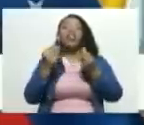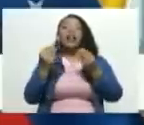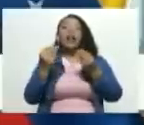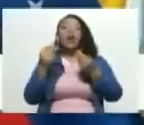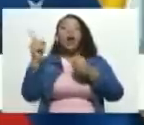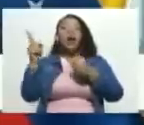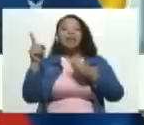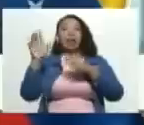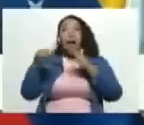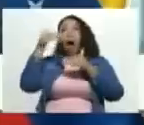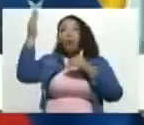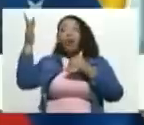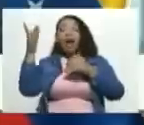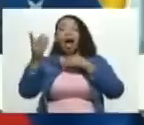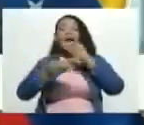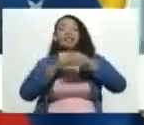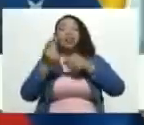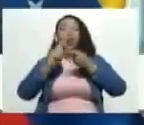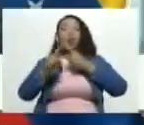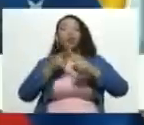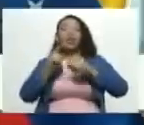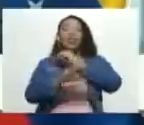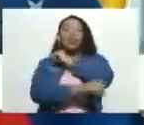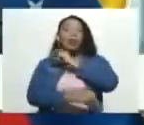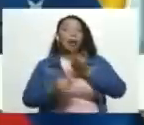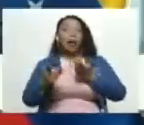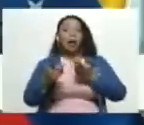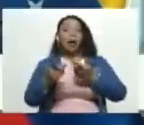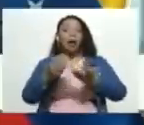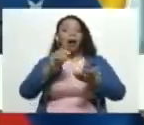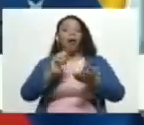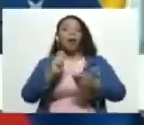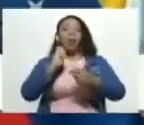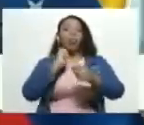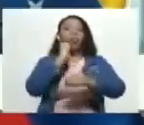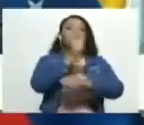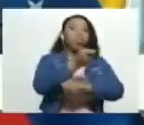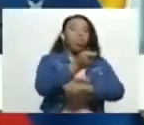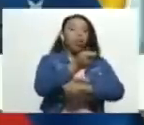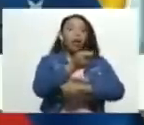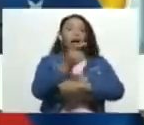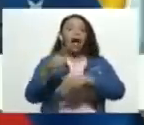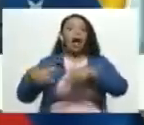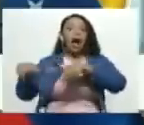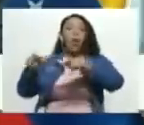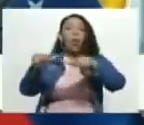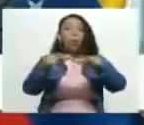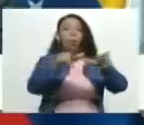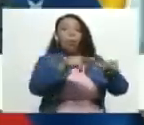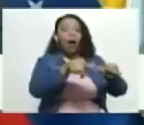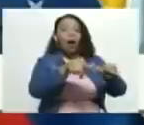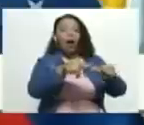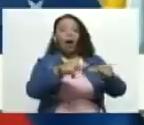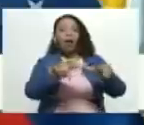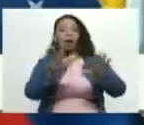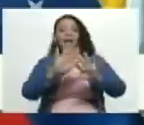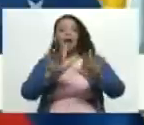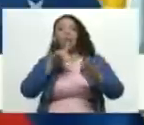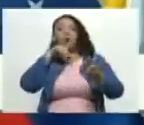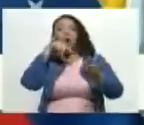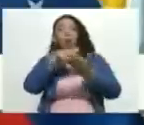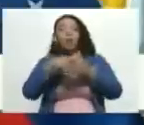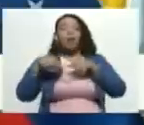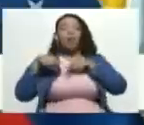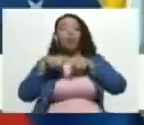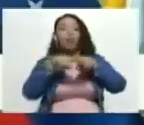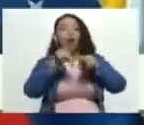extranjero. Los depósitos en lugares que llaman para ello